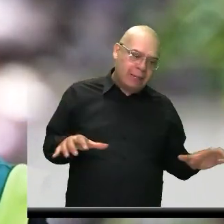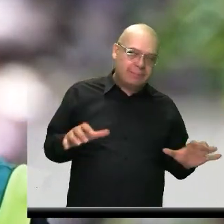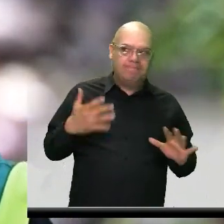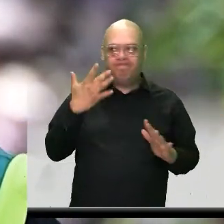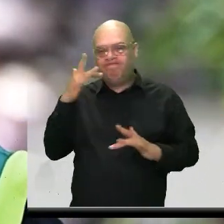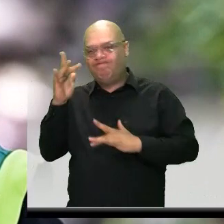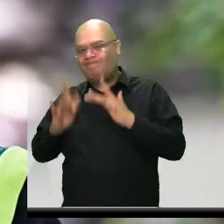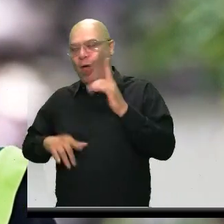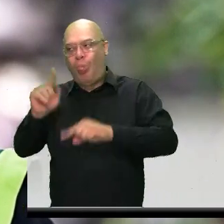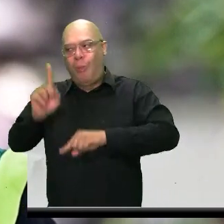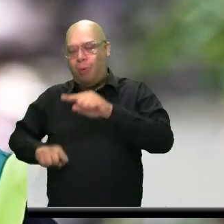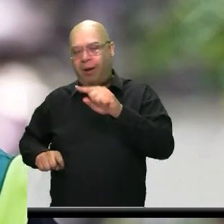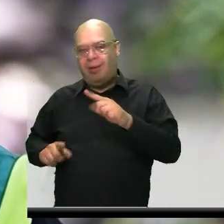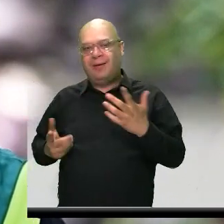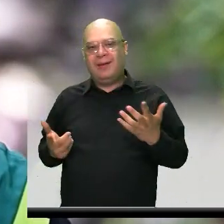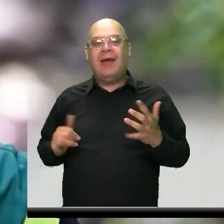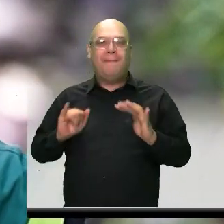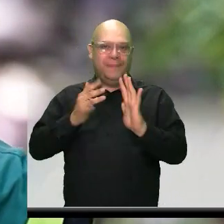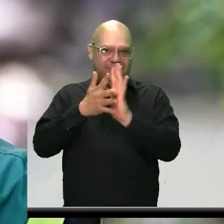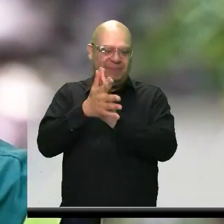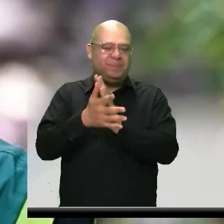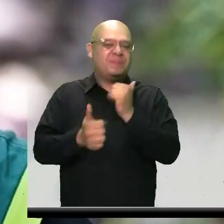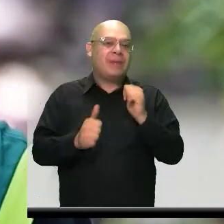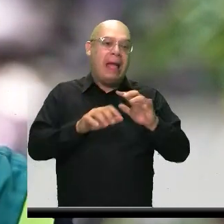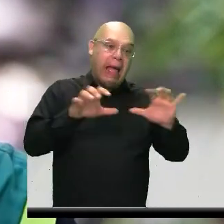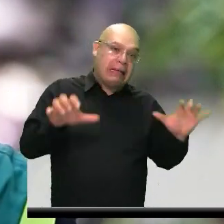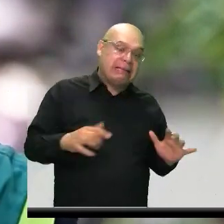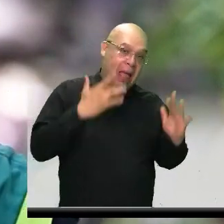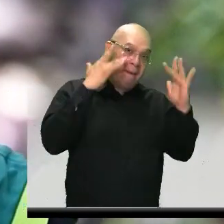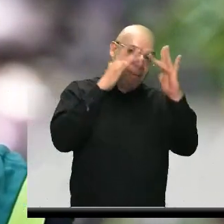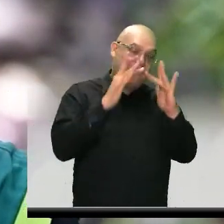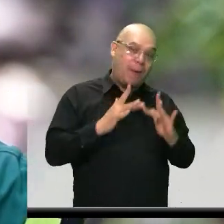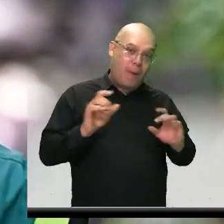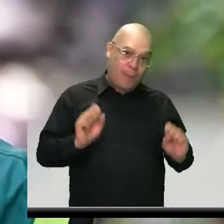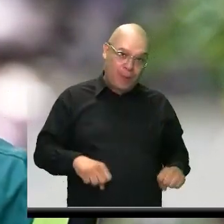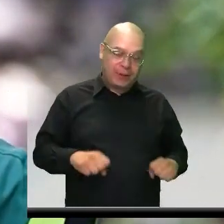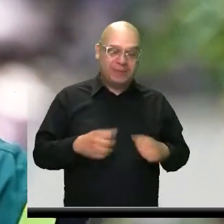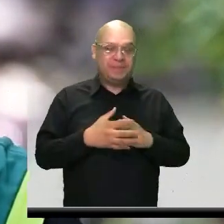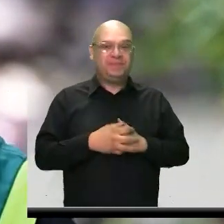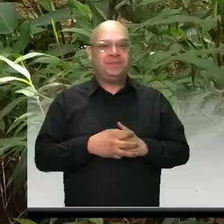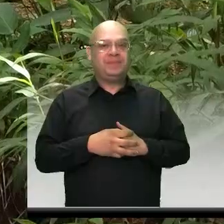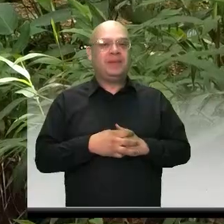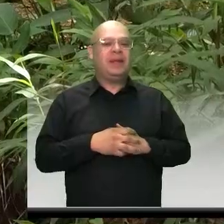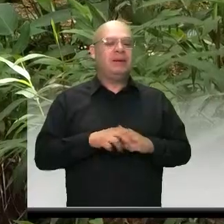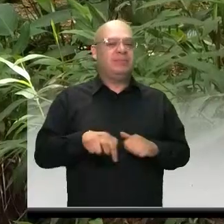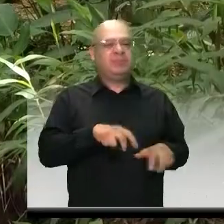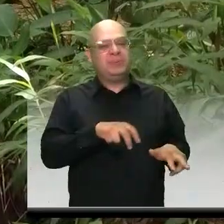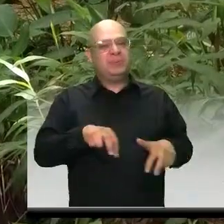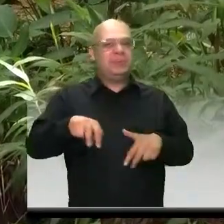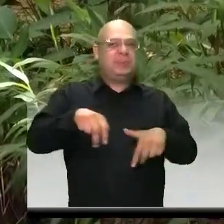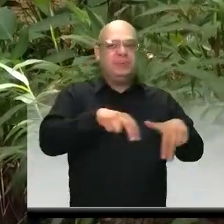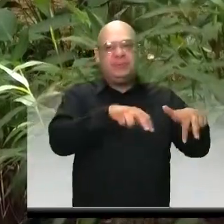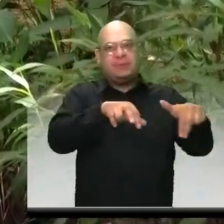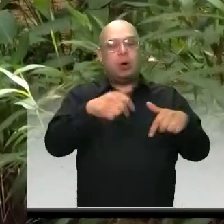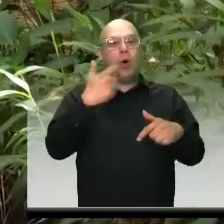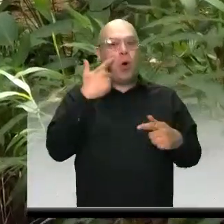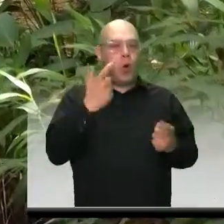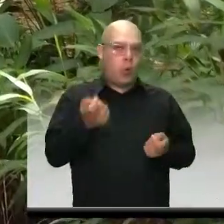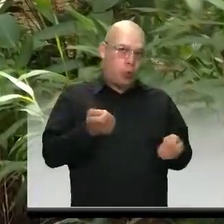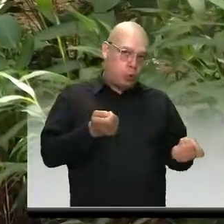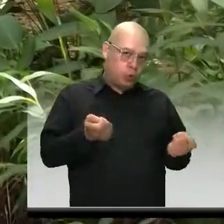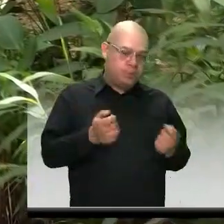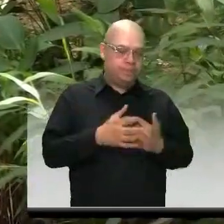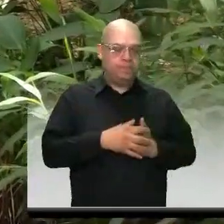protegida. Dentro de las actividades permitidas que tenemos está el senderismo controlado, tenemos